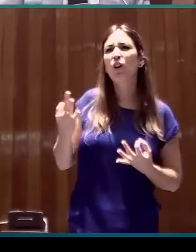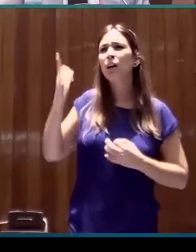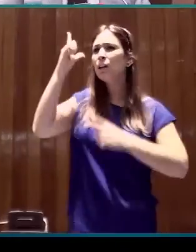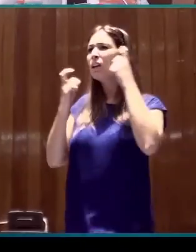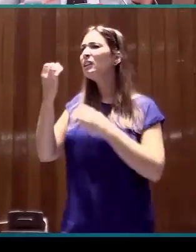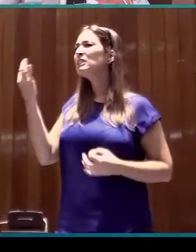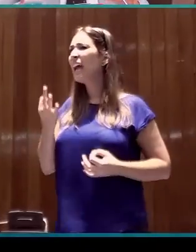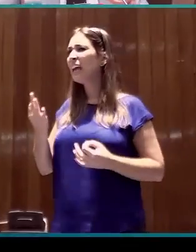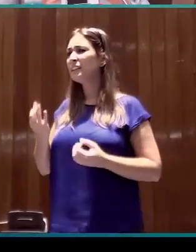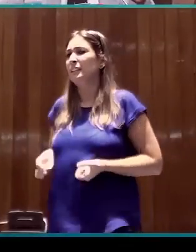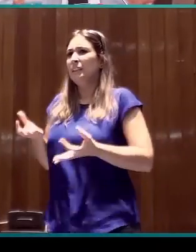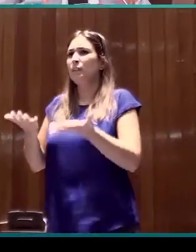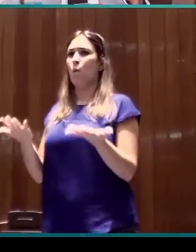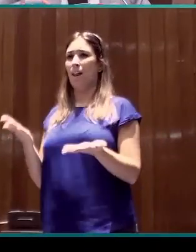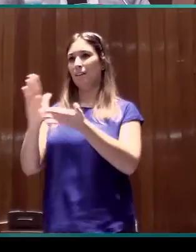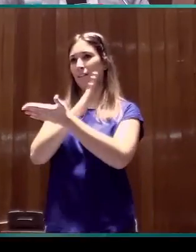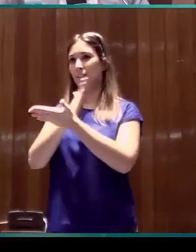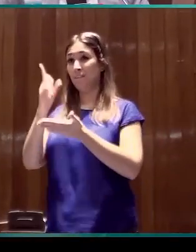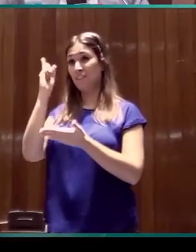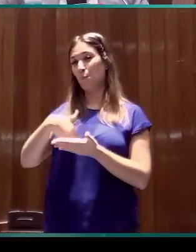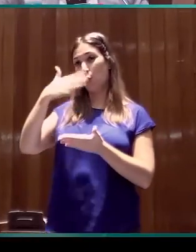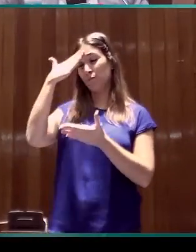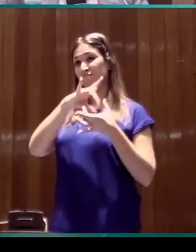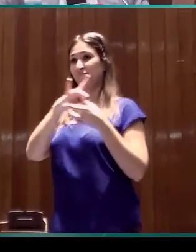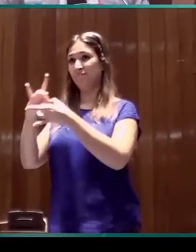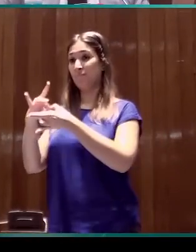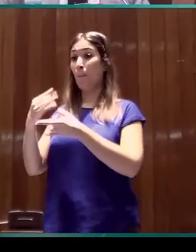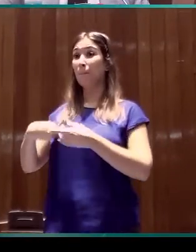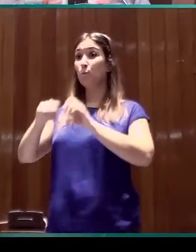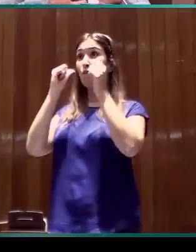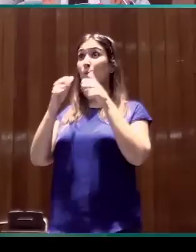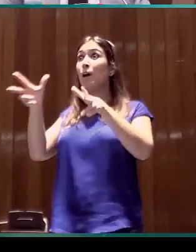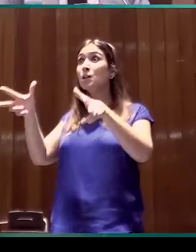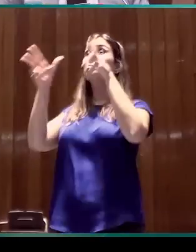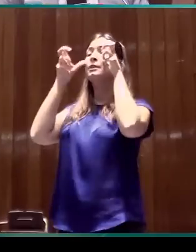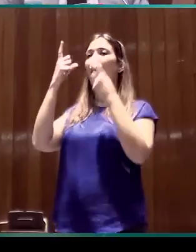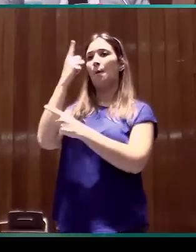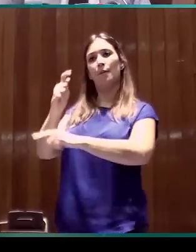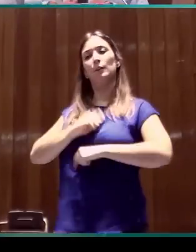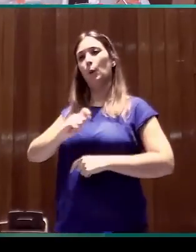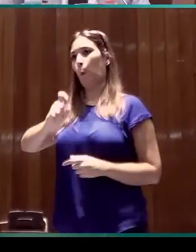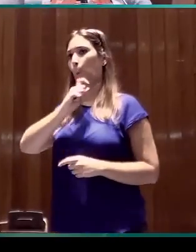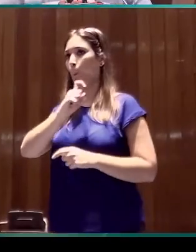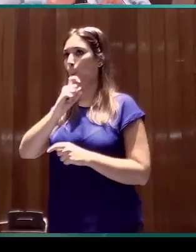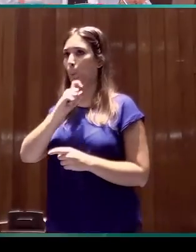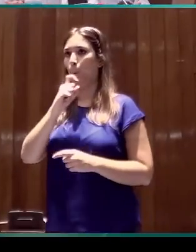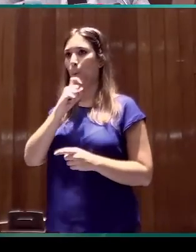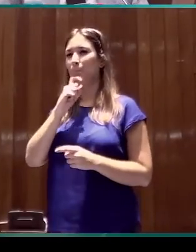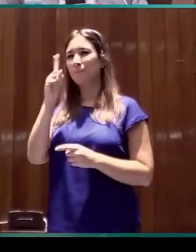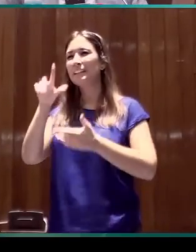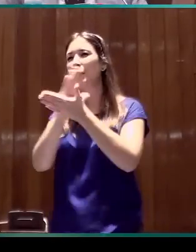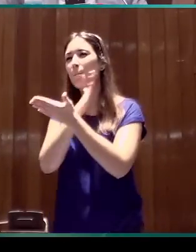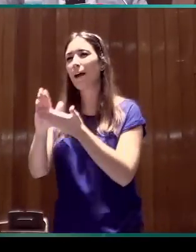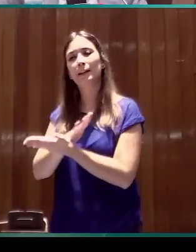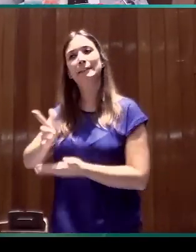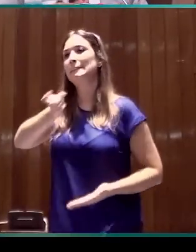expresivo porque el hecho de que se vehiculen en el mismo canal muchas veces no permite separarnos